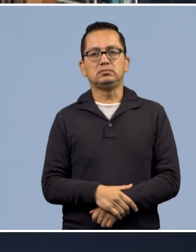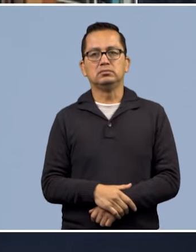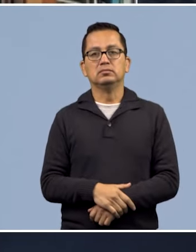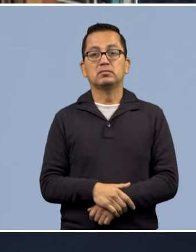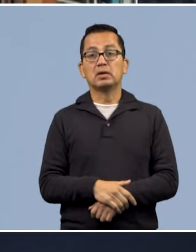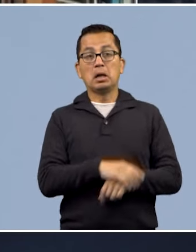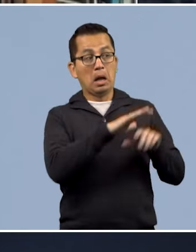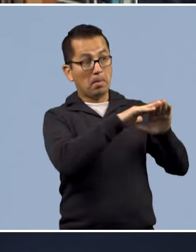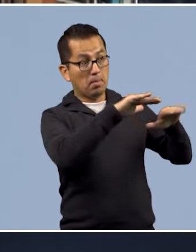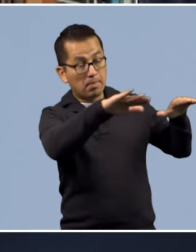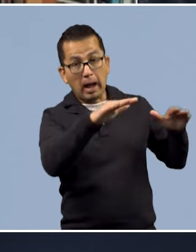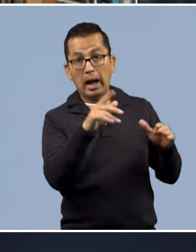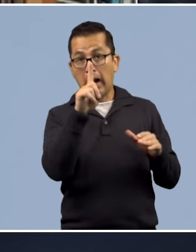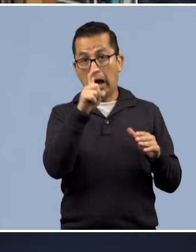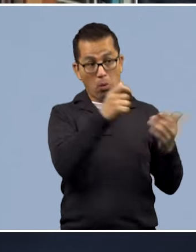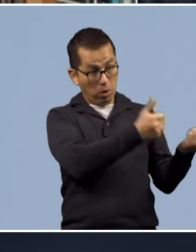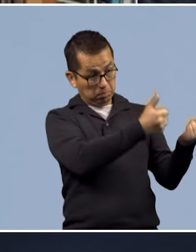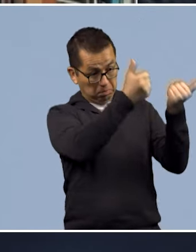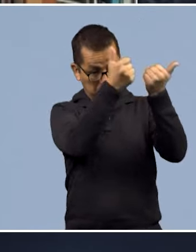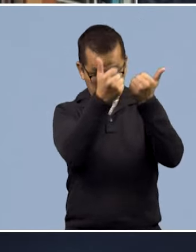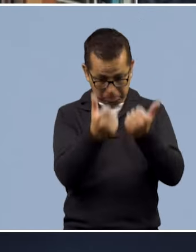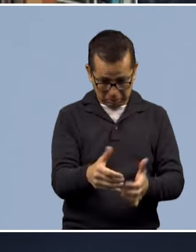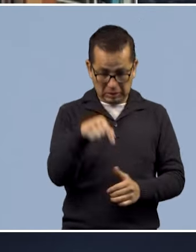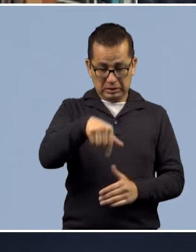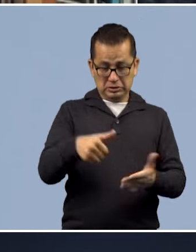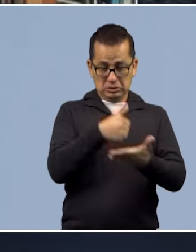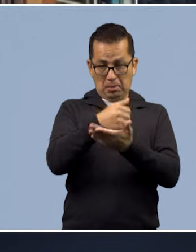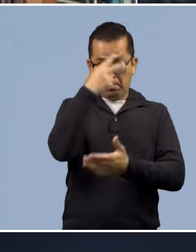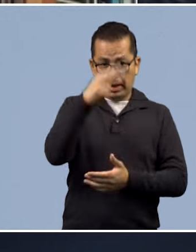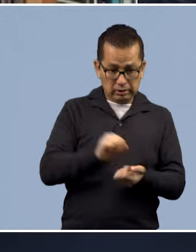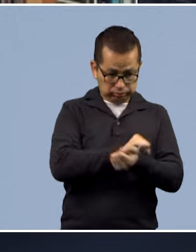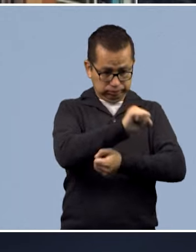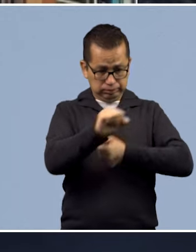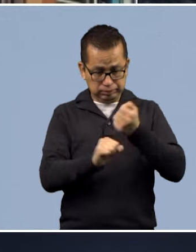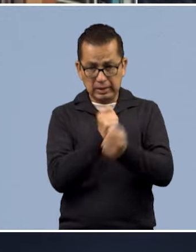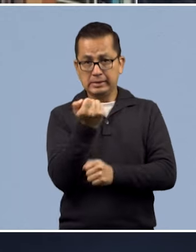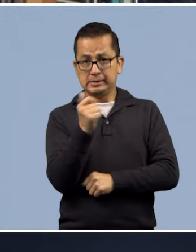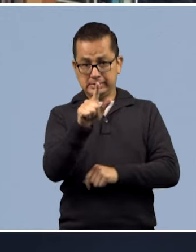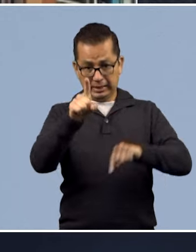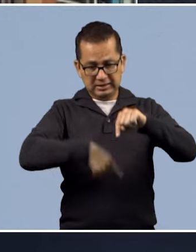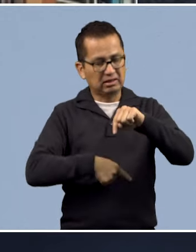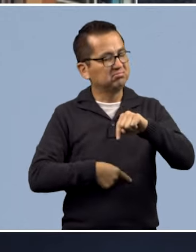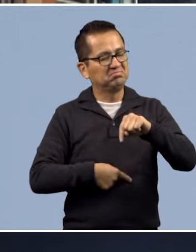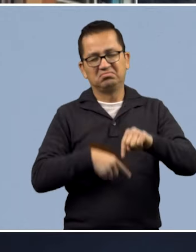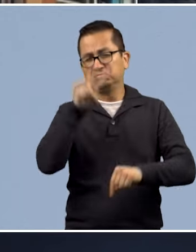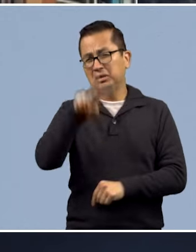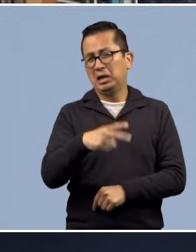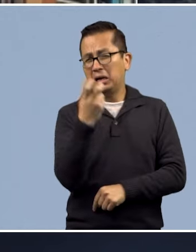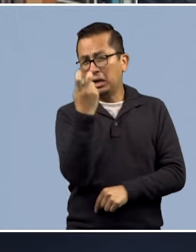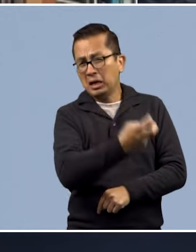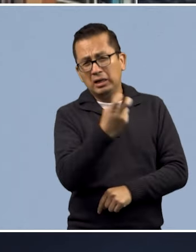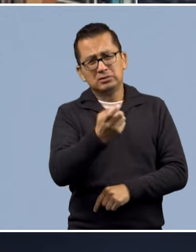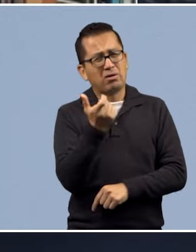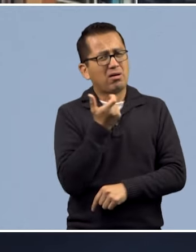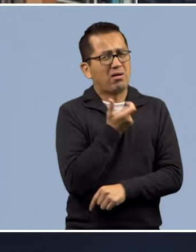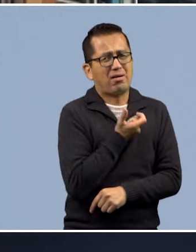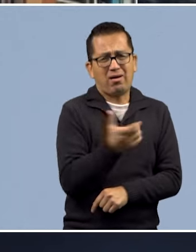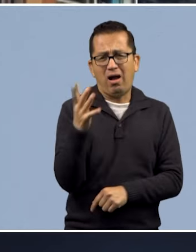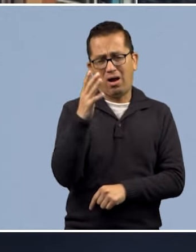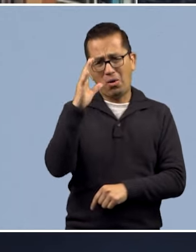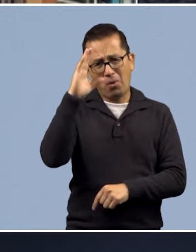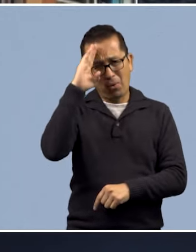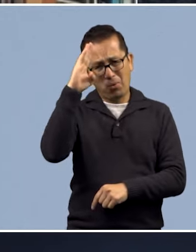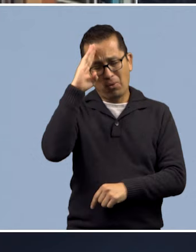de traer agua del mar y desalinizarla para el caso de la Ciudad de México sería increíblemente costoso. Y estos procesos también